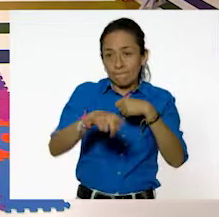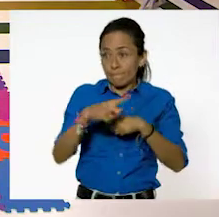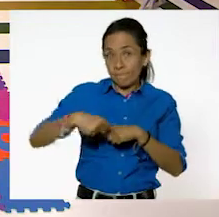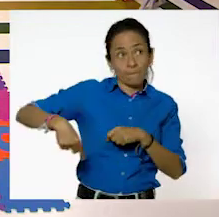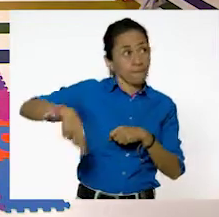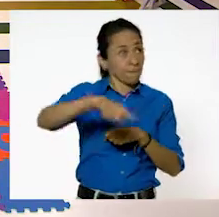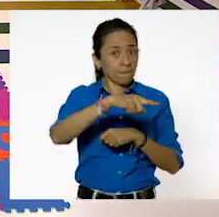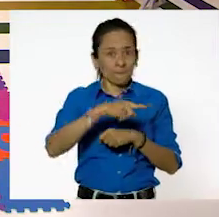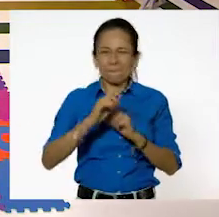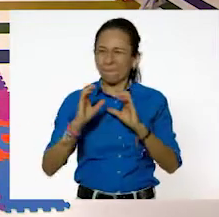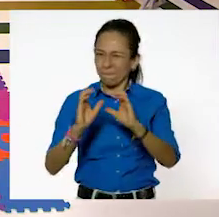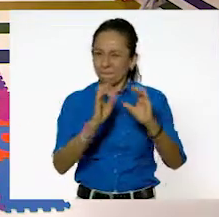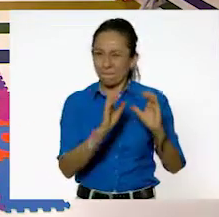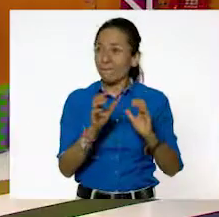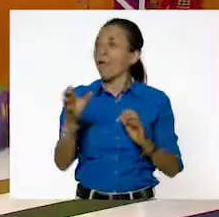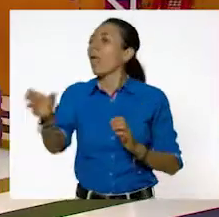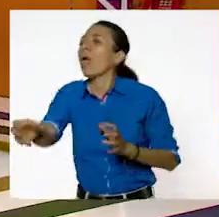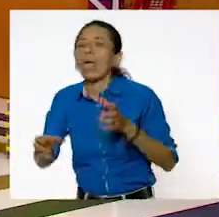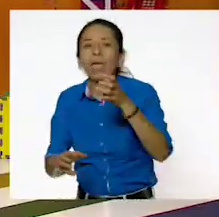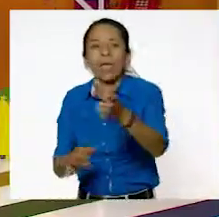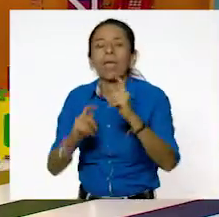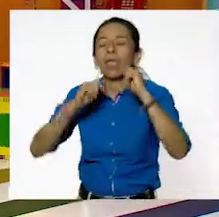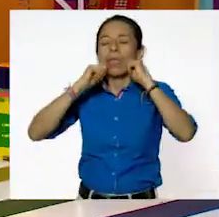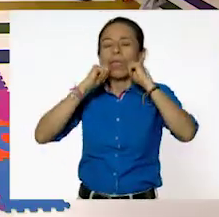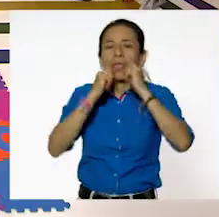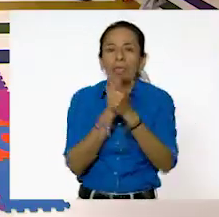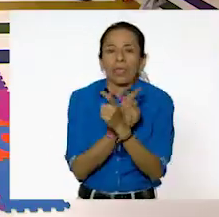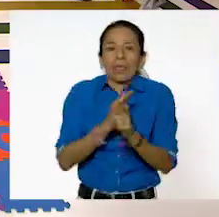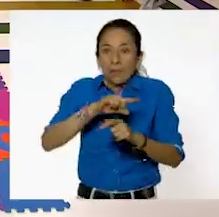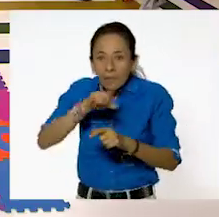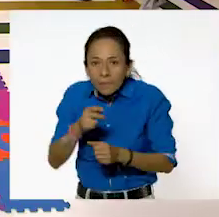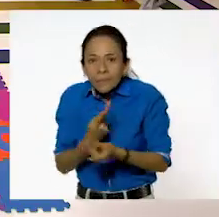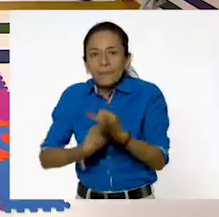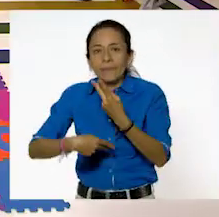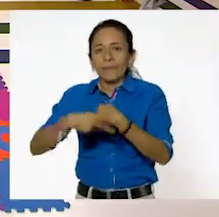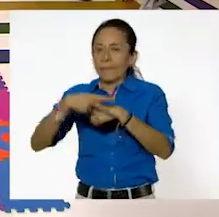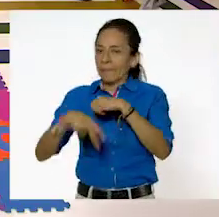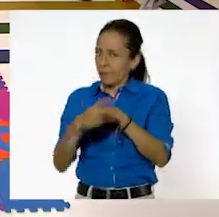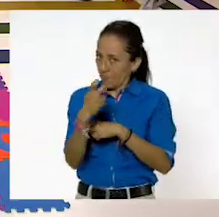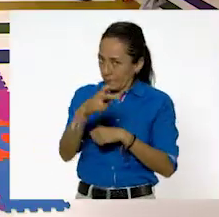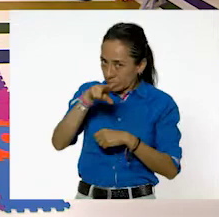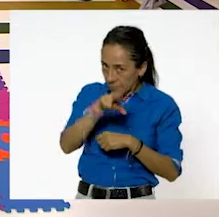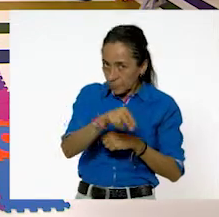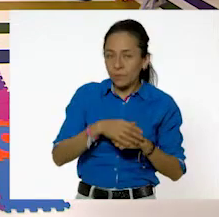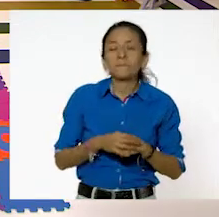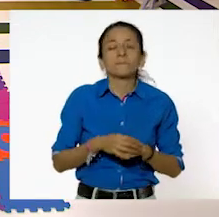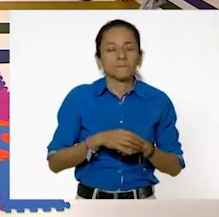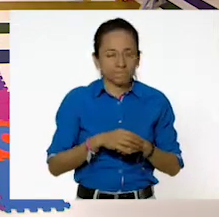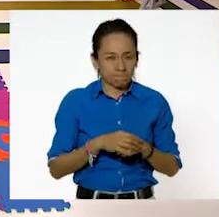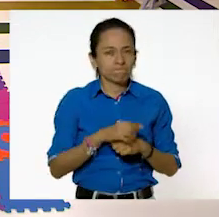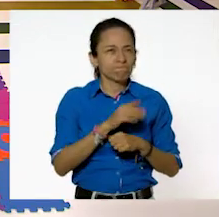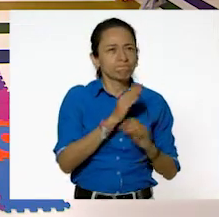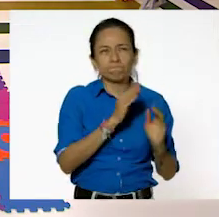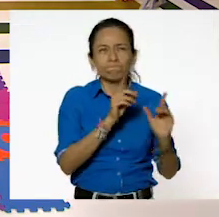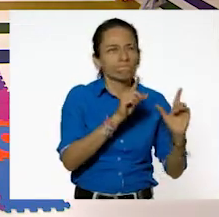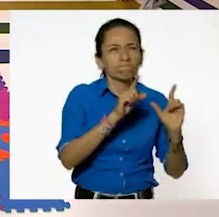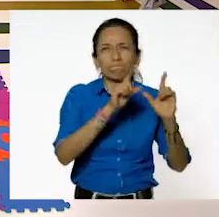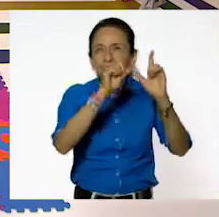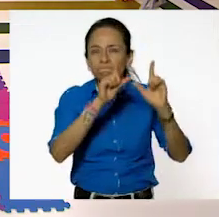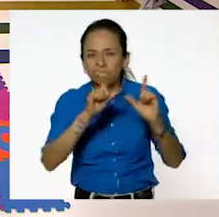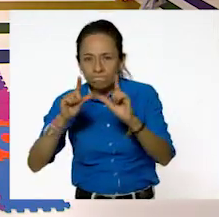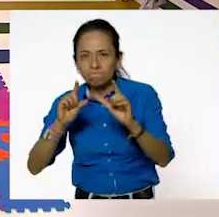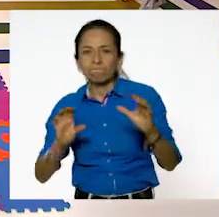nada que los pueda poner en riesgo. Por supuesto. Y entonces, lo colocamos en el estado gaseoso. Listo.